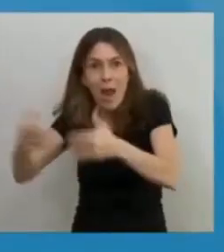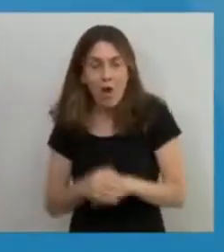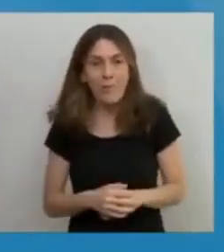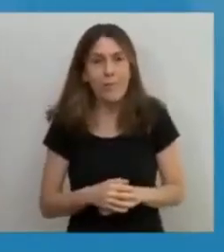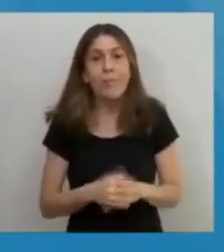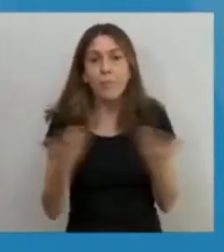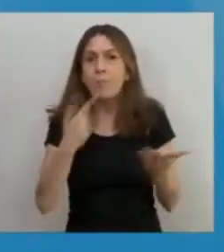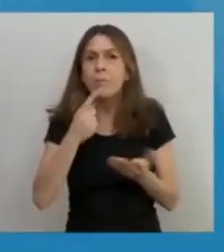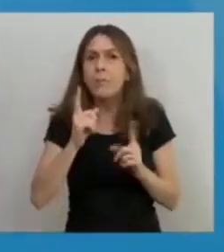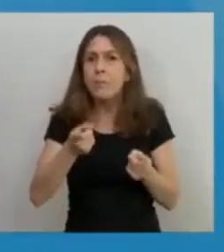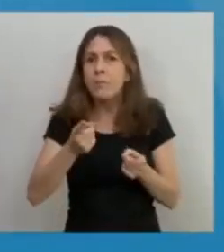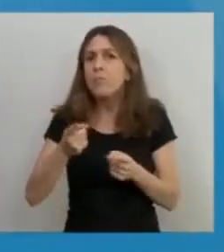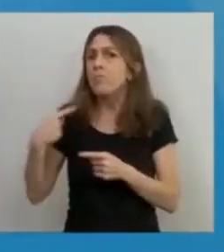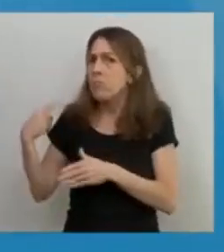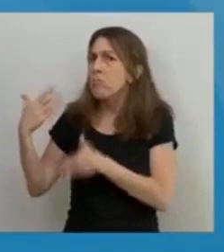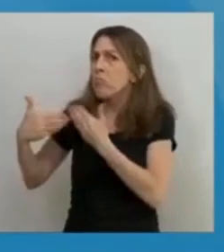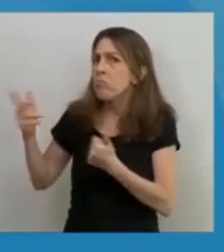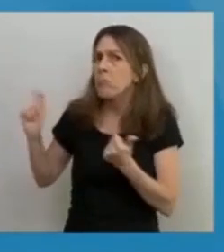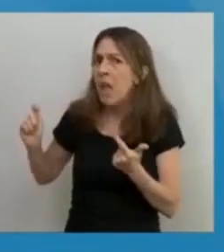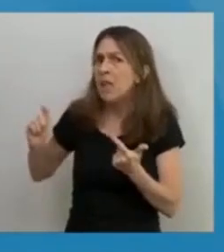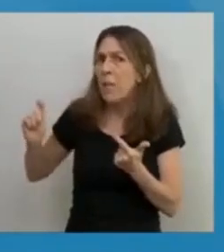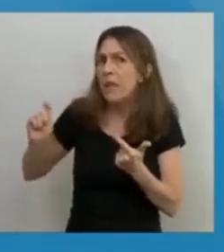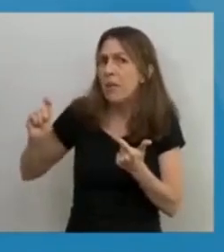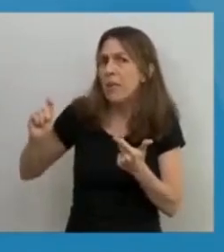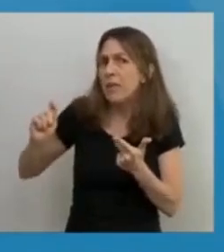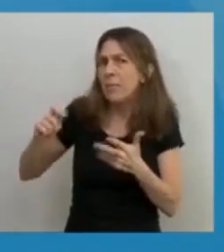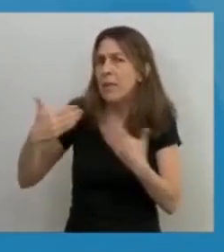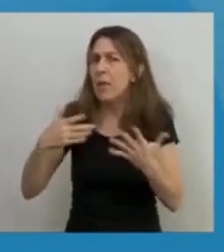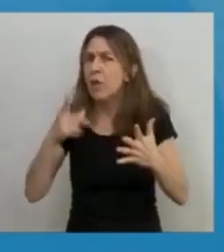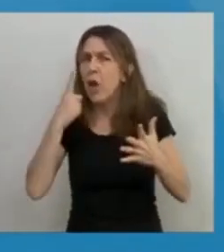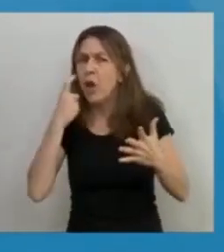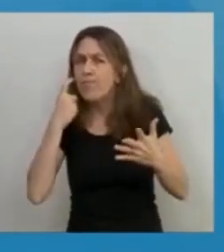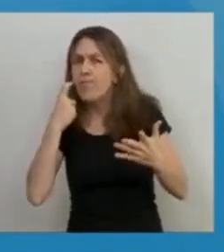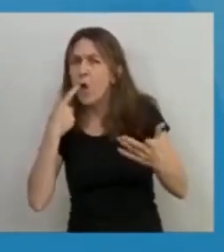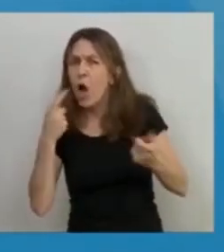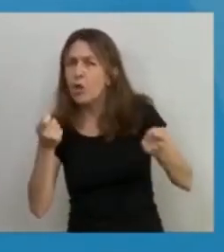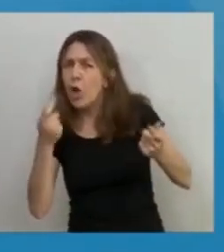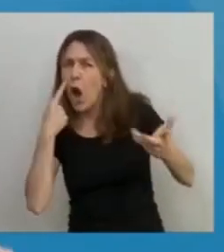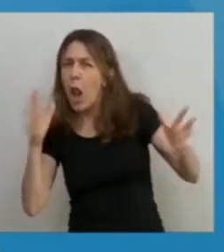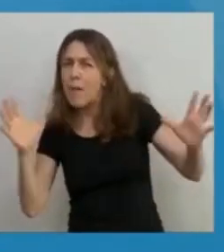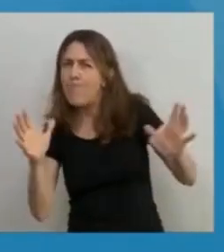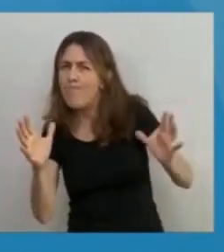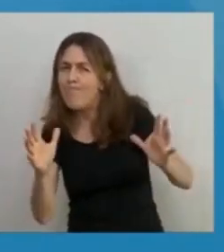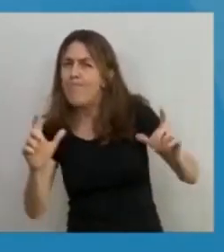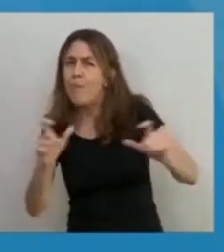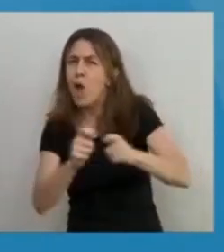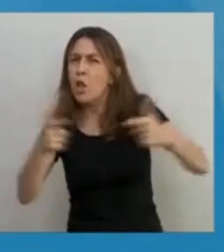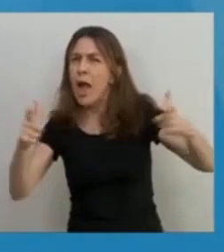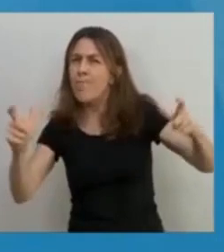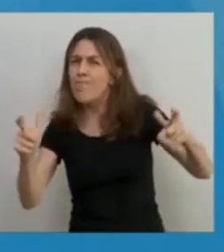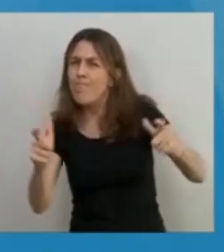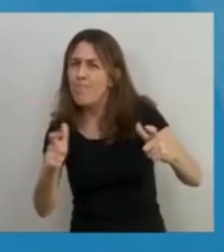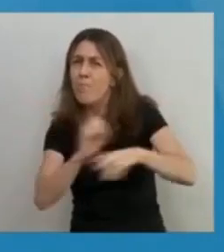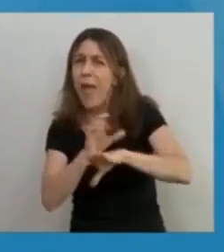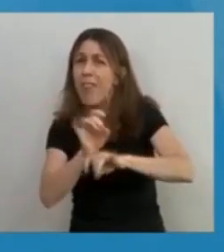El tiempo fue pasando y fuimos controlando la pandemia y gracias a Dios logramos que